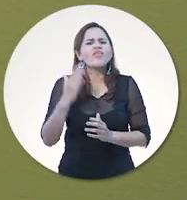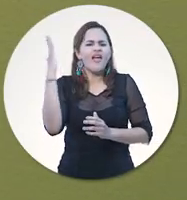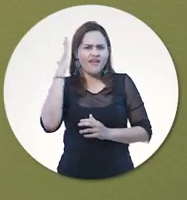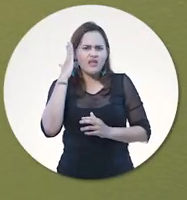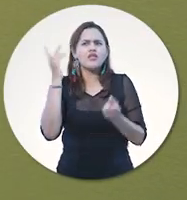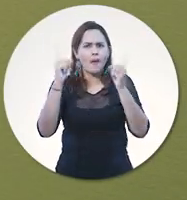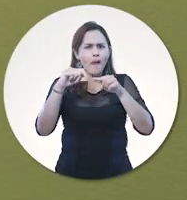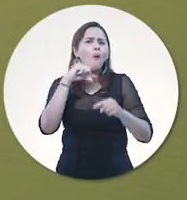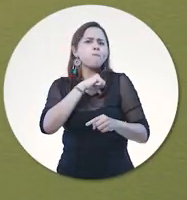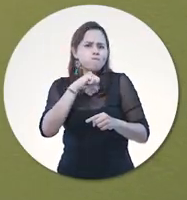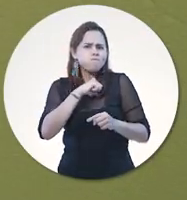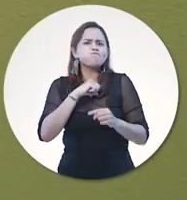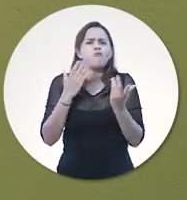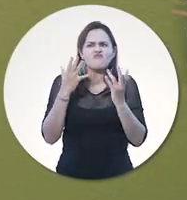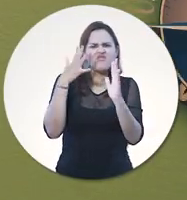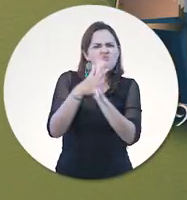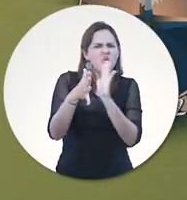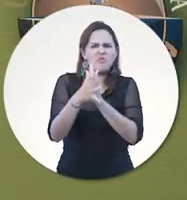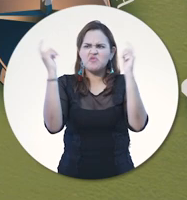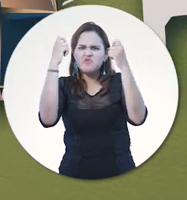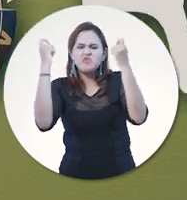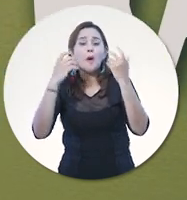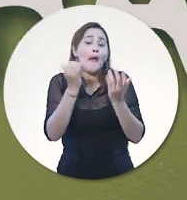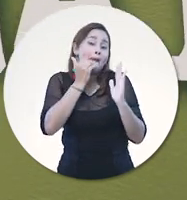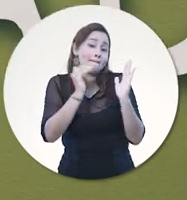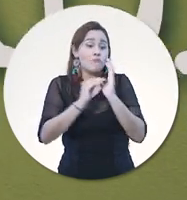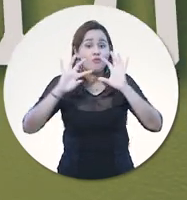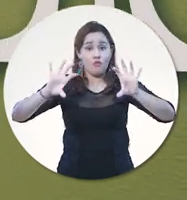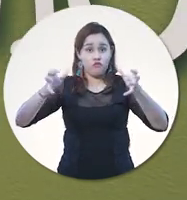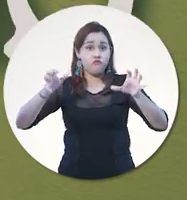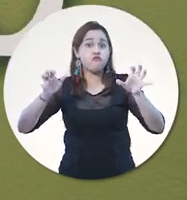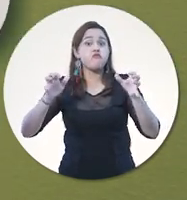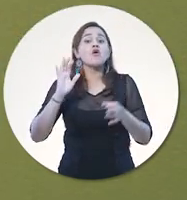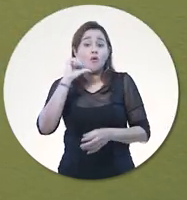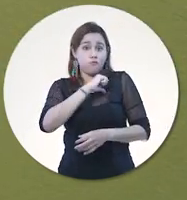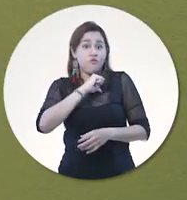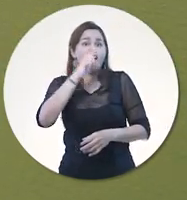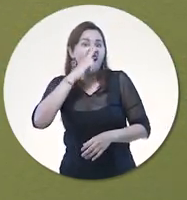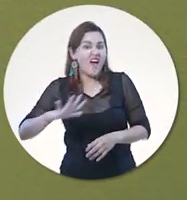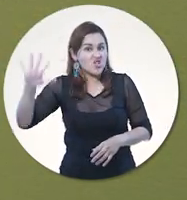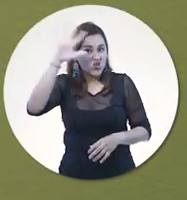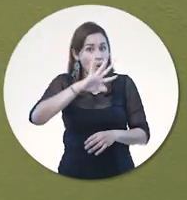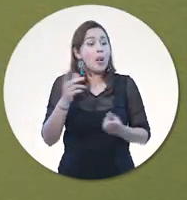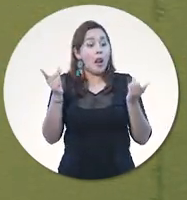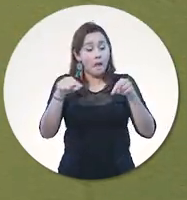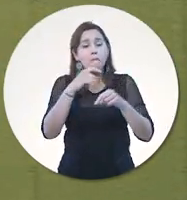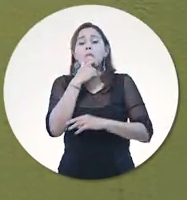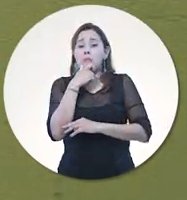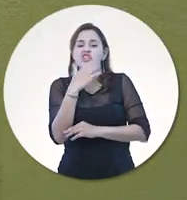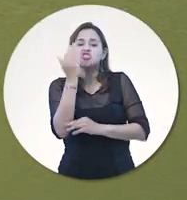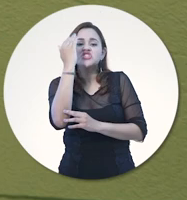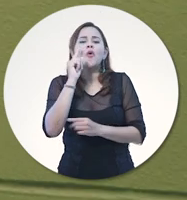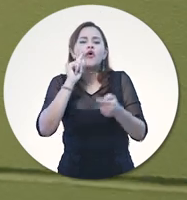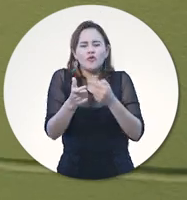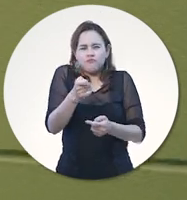sé que contamos con canales informativos como lo es nuestra emisora cultural, con gran reconocimiento a nivel regional y nacional, con un programa